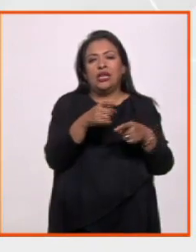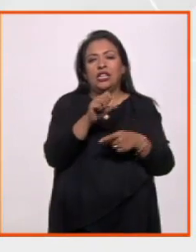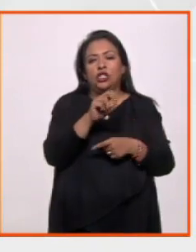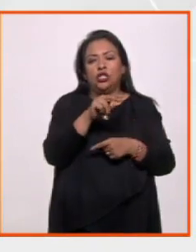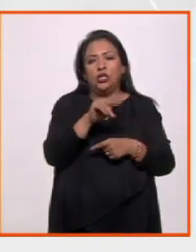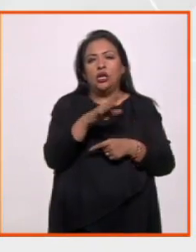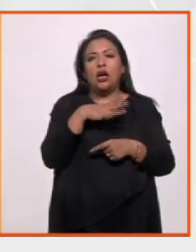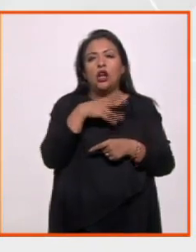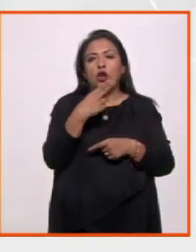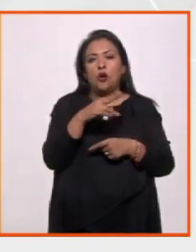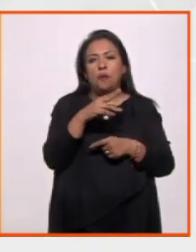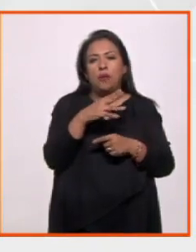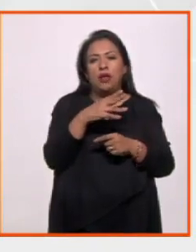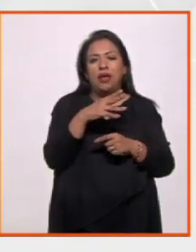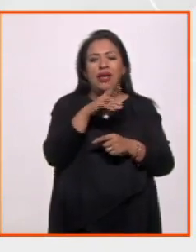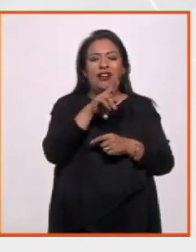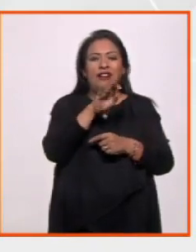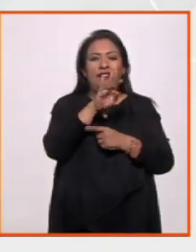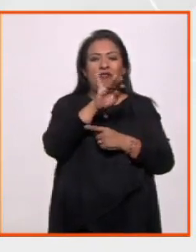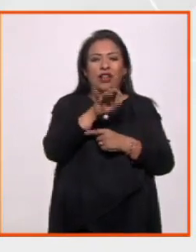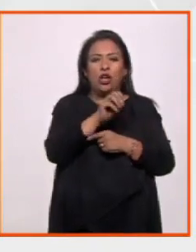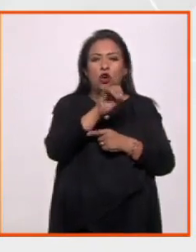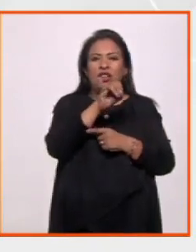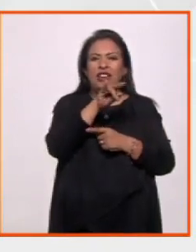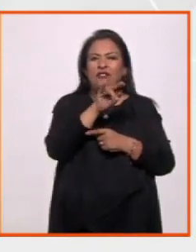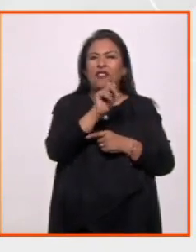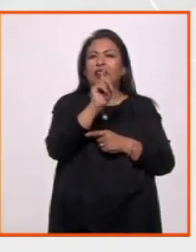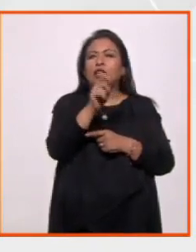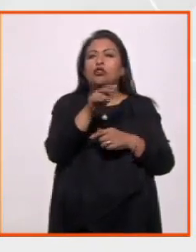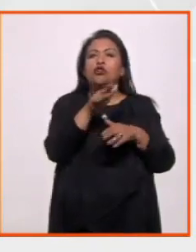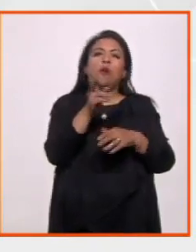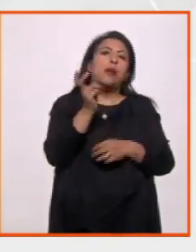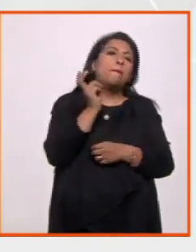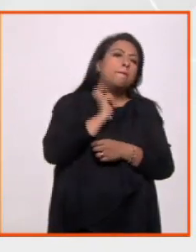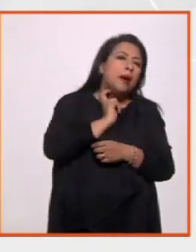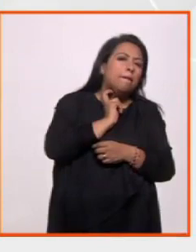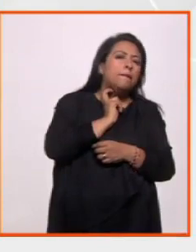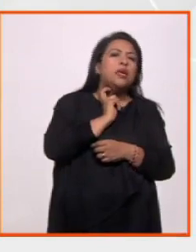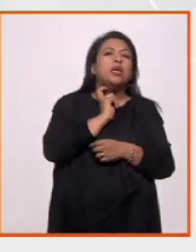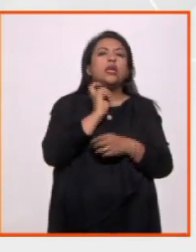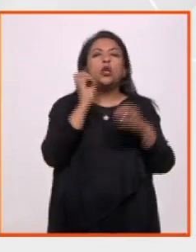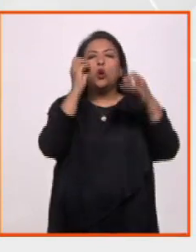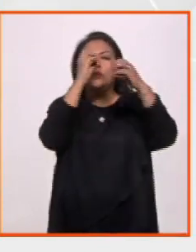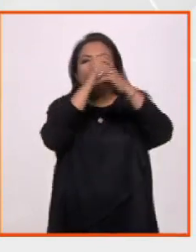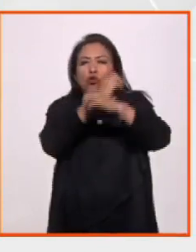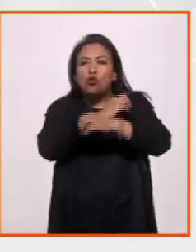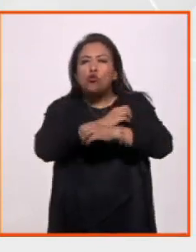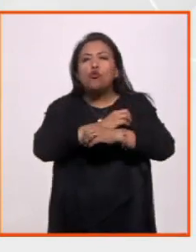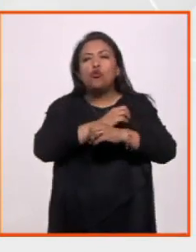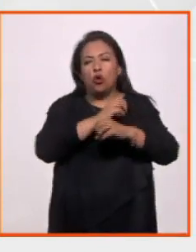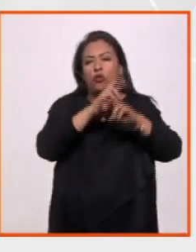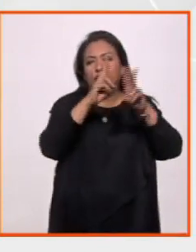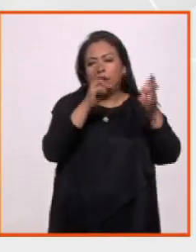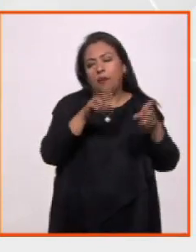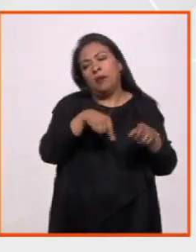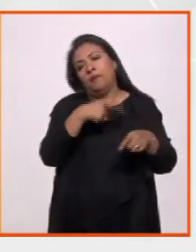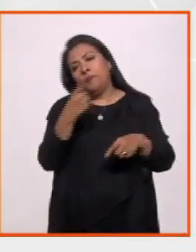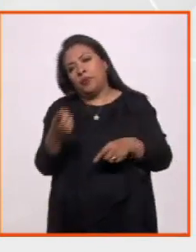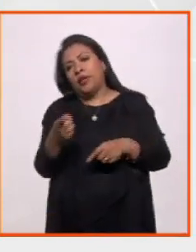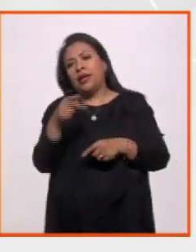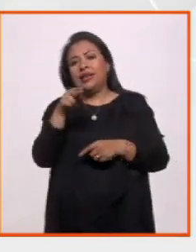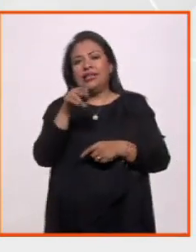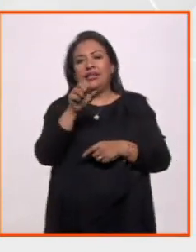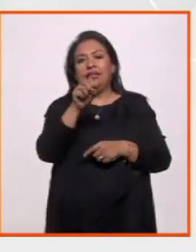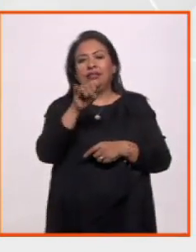se llama El Reflejo Inefable, y se trata sobre el vampirismo y la obscuridad, y en cambio Nisi